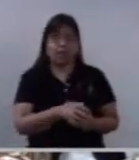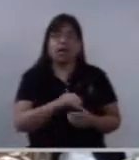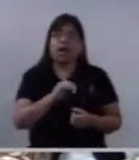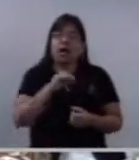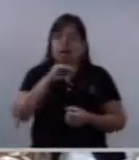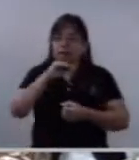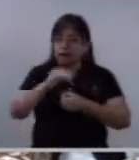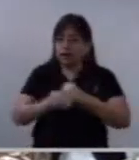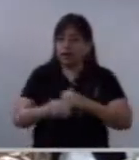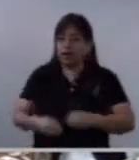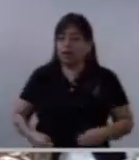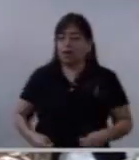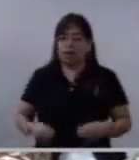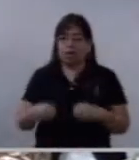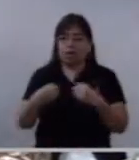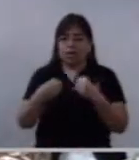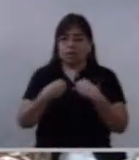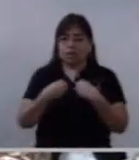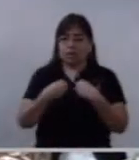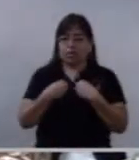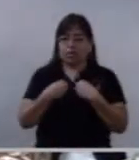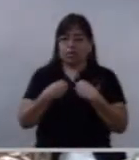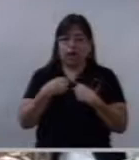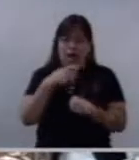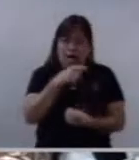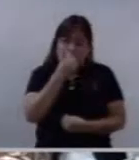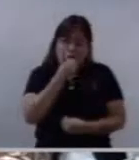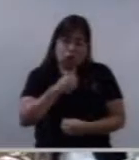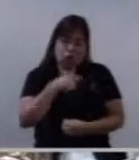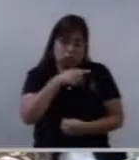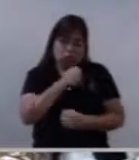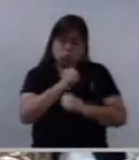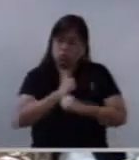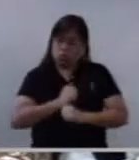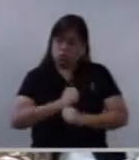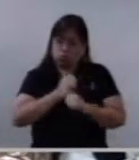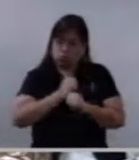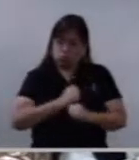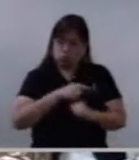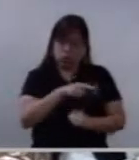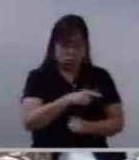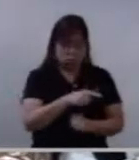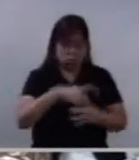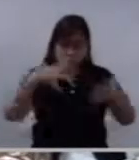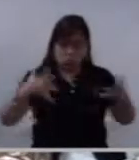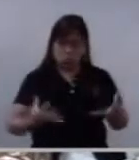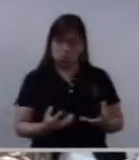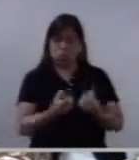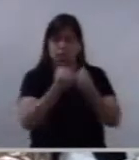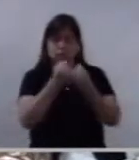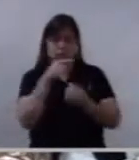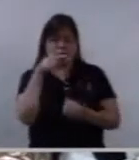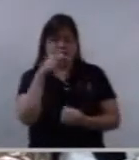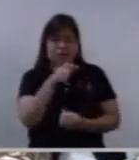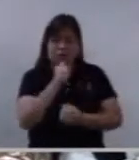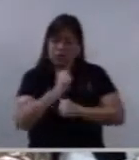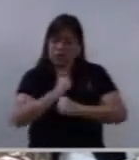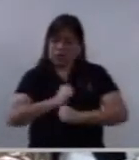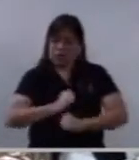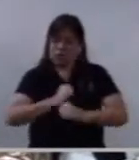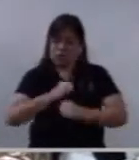vida, aunque sufras, vas a triunfar. Aunque según el mundo pierdas tu vida,